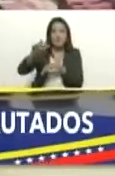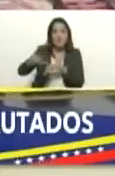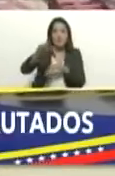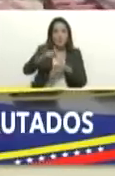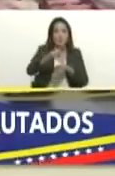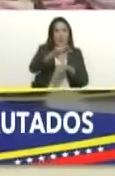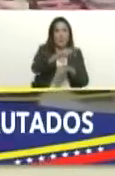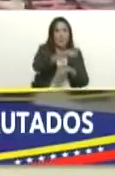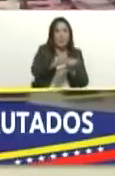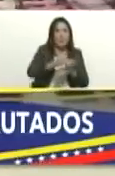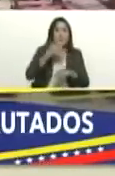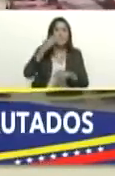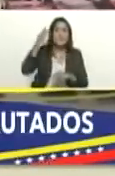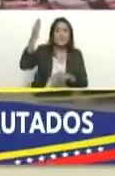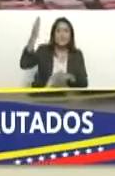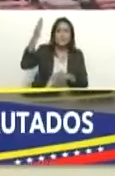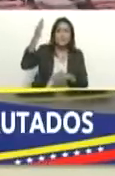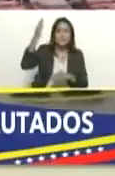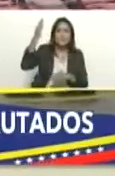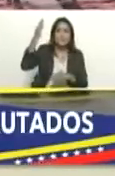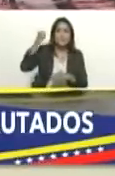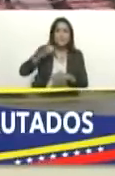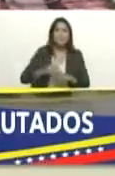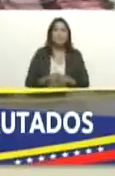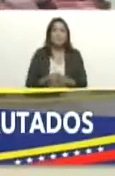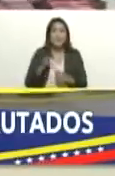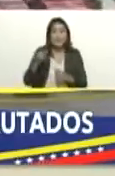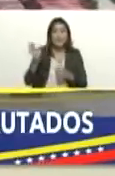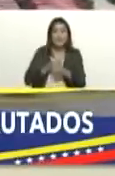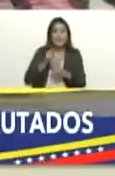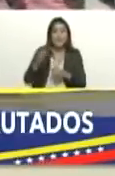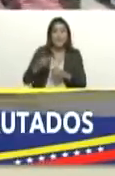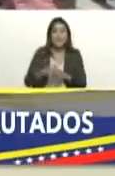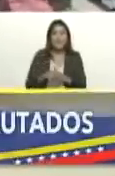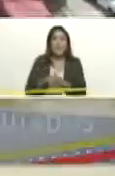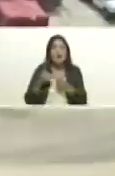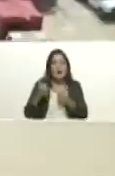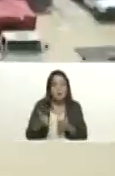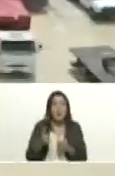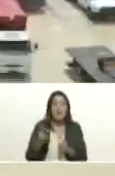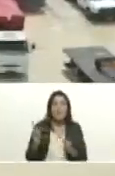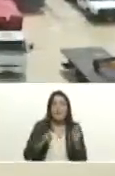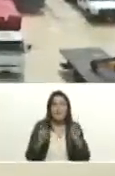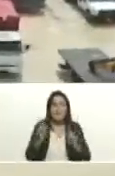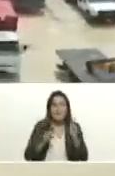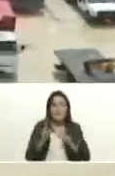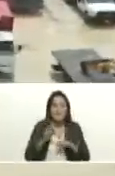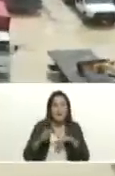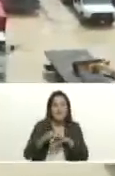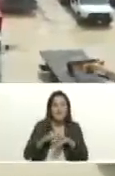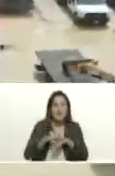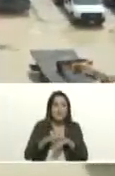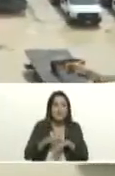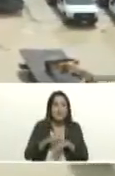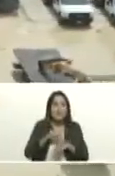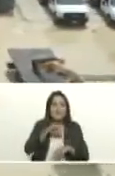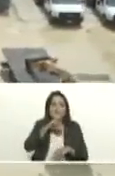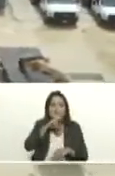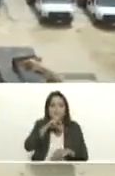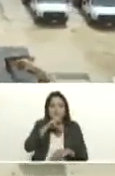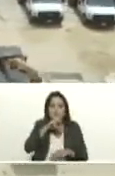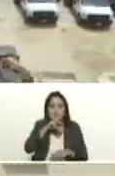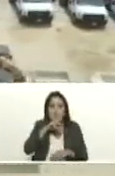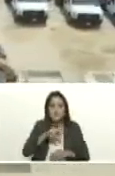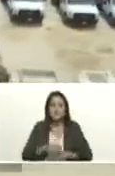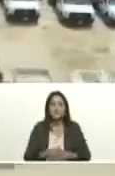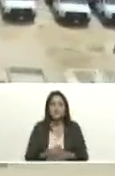los bienes que hemos encontrado en estos galpones yo quiero darle la palabra a cada uno de los ministros para que explique parte de los bienes que se han encontrado